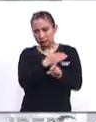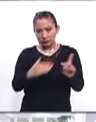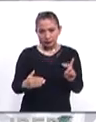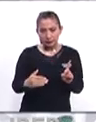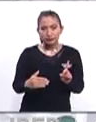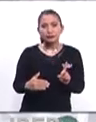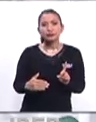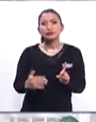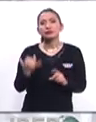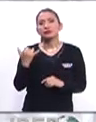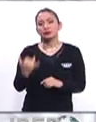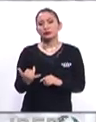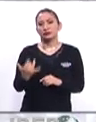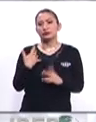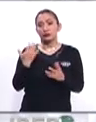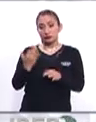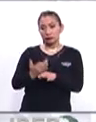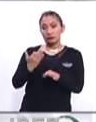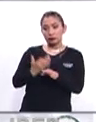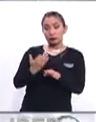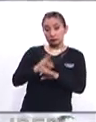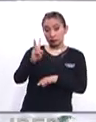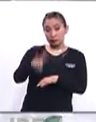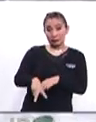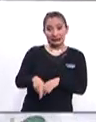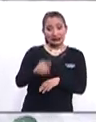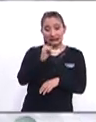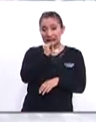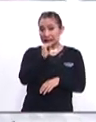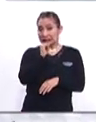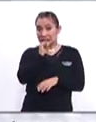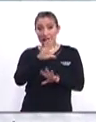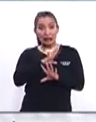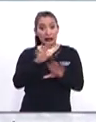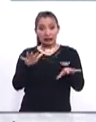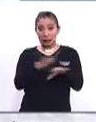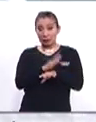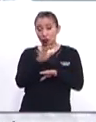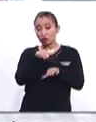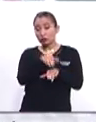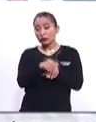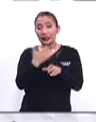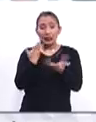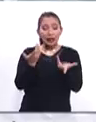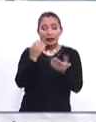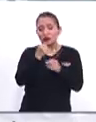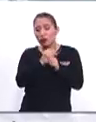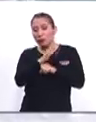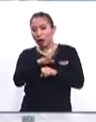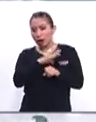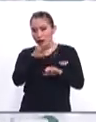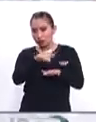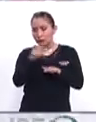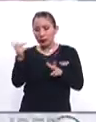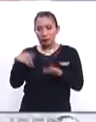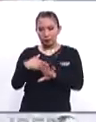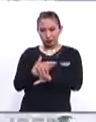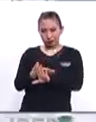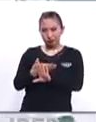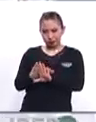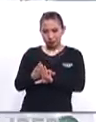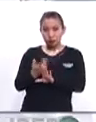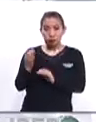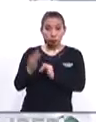media. Y pues, por el momento, la verdad, no hay mucho cambio en cuanto a las noticias que tenemos sobre el atentado.